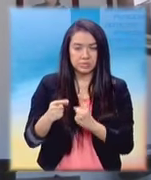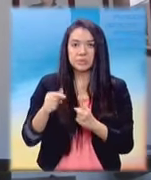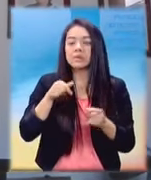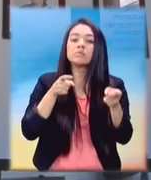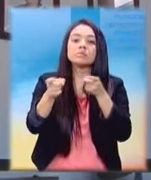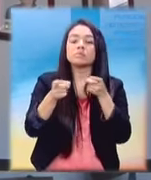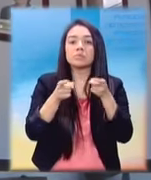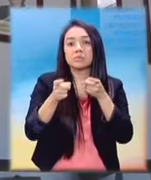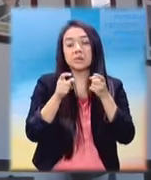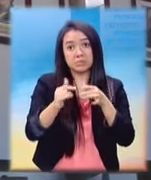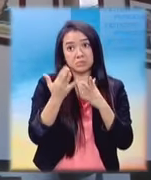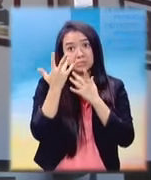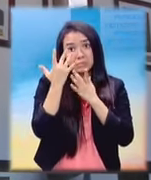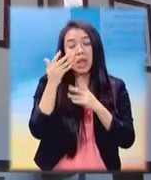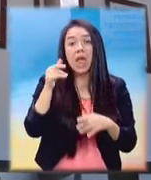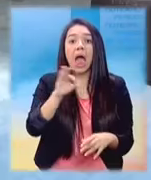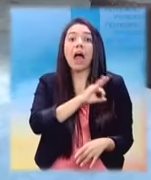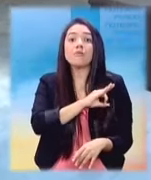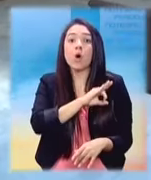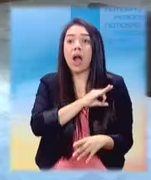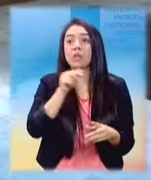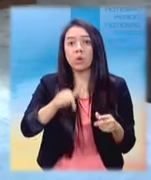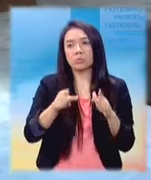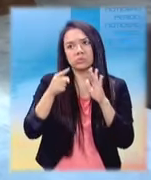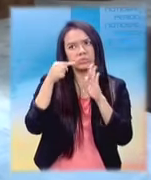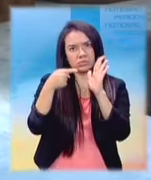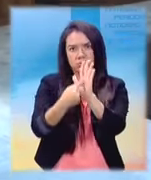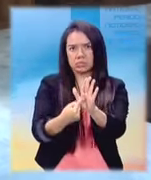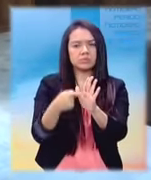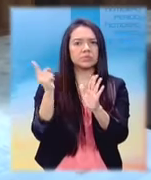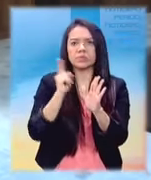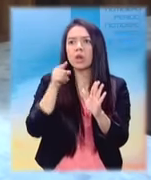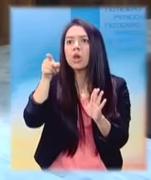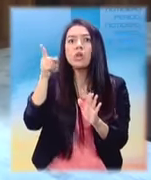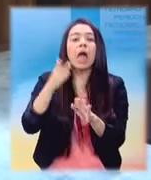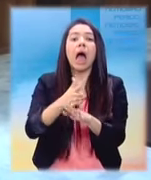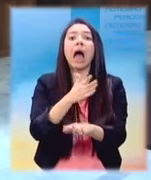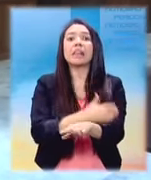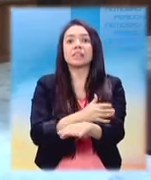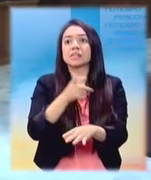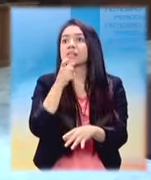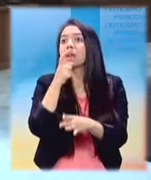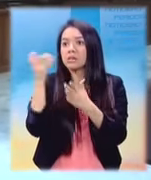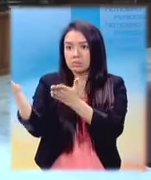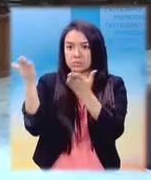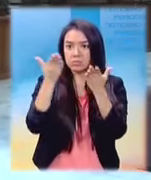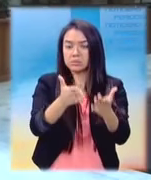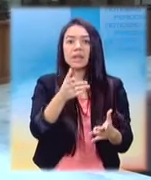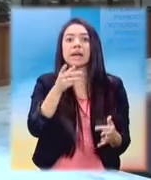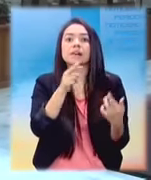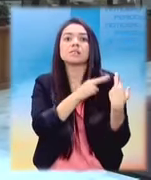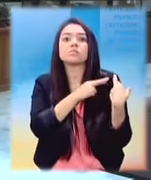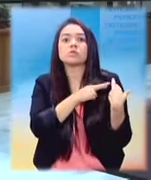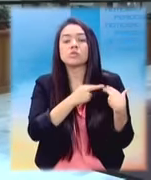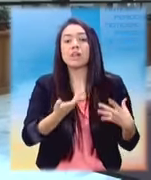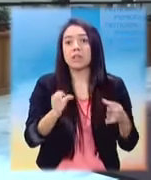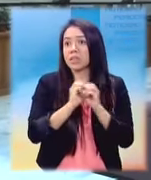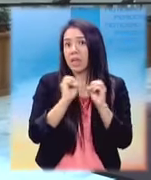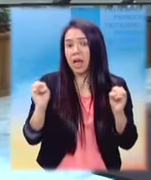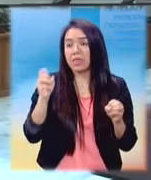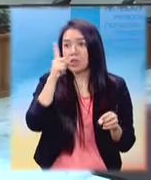contra. Ayer un grupo de abogados planteó una demanda contra Gabriel Medrano antes de que entregara el cargo por los delitos de